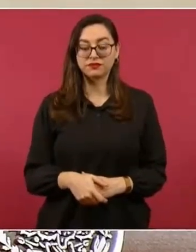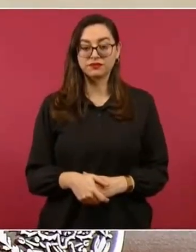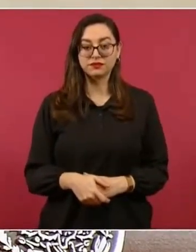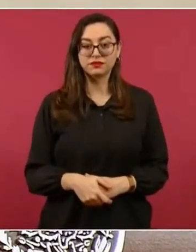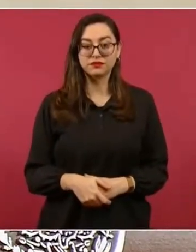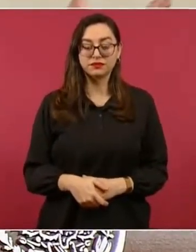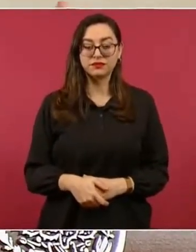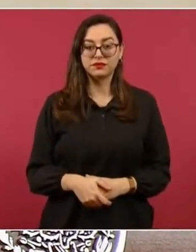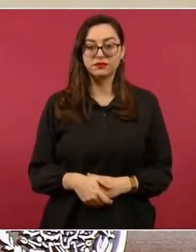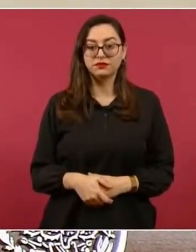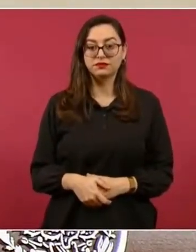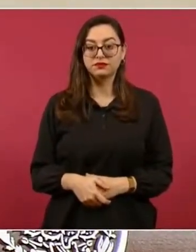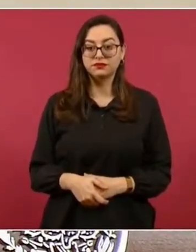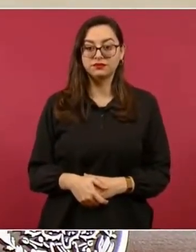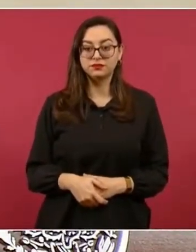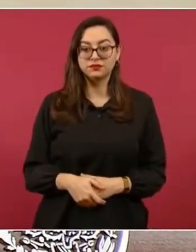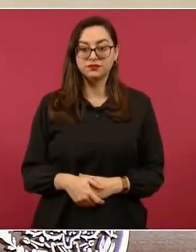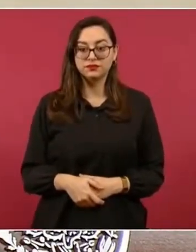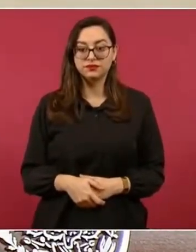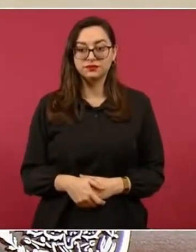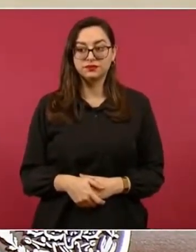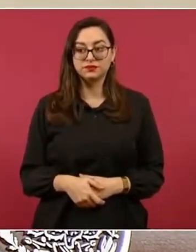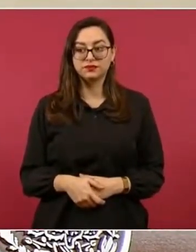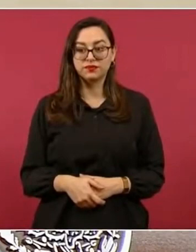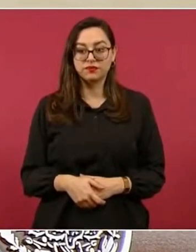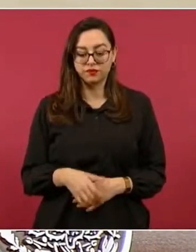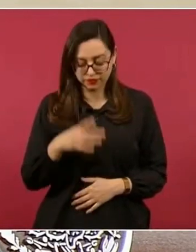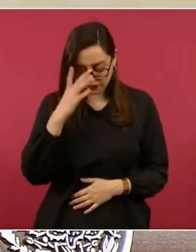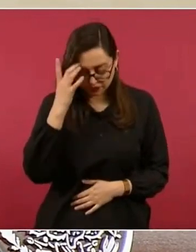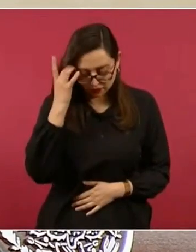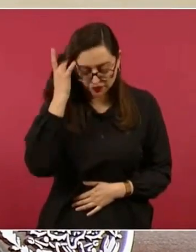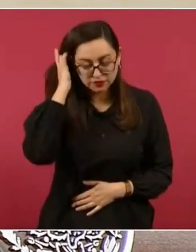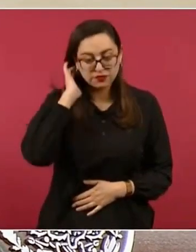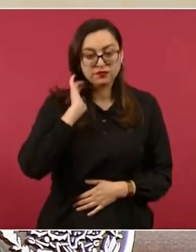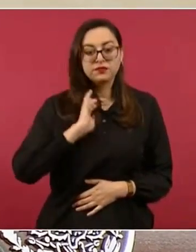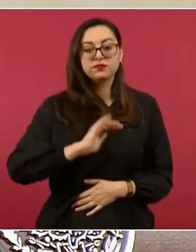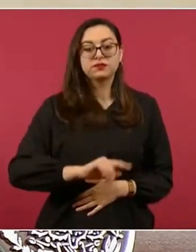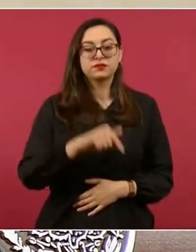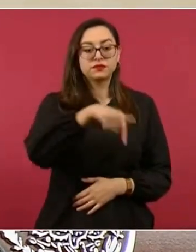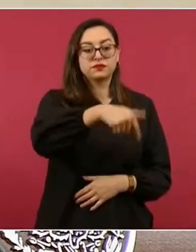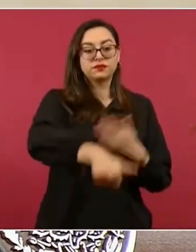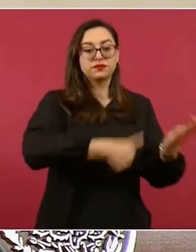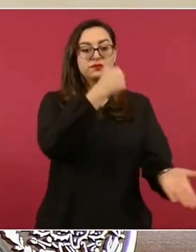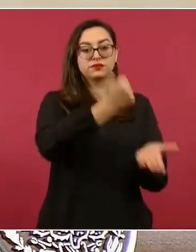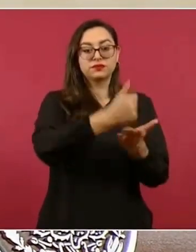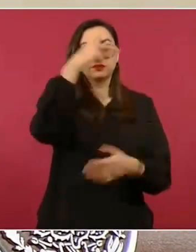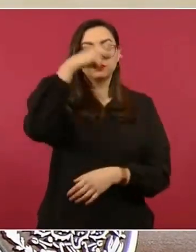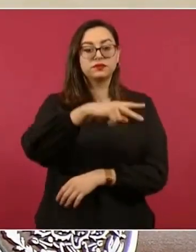haya más amplitud en el actual aeropuerto, que está saturado.